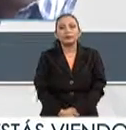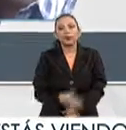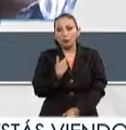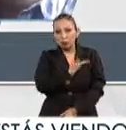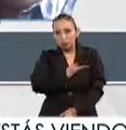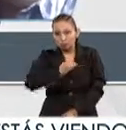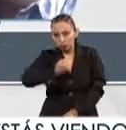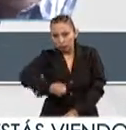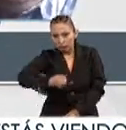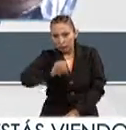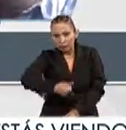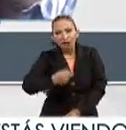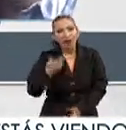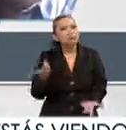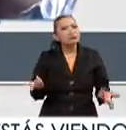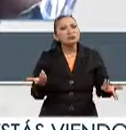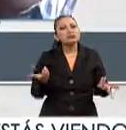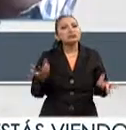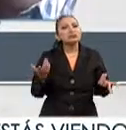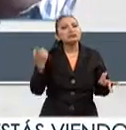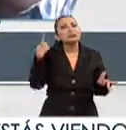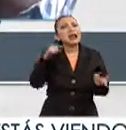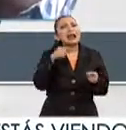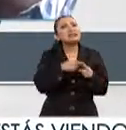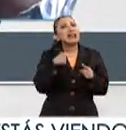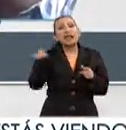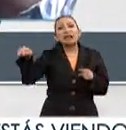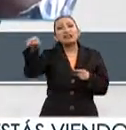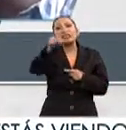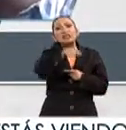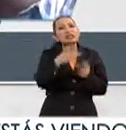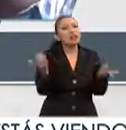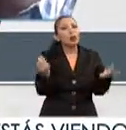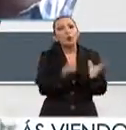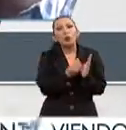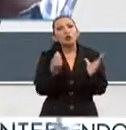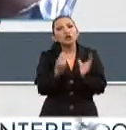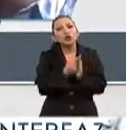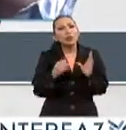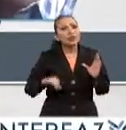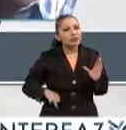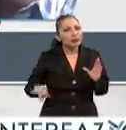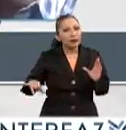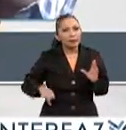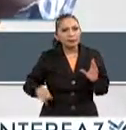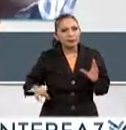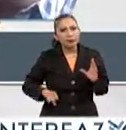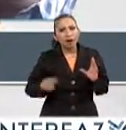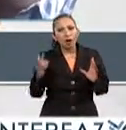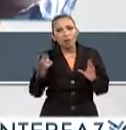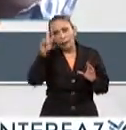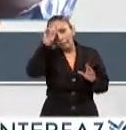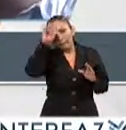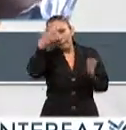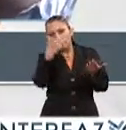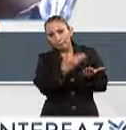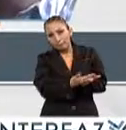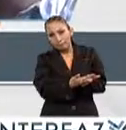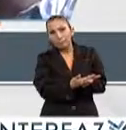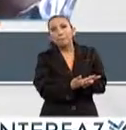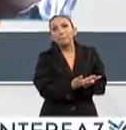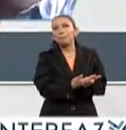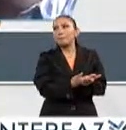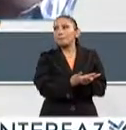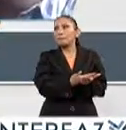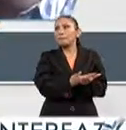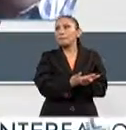saludarlo ¿a quién para quién va diseñado este curso tan interesante con esta propuesta pues que precisamente